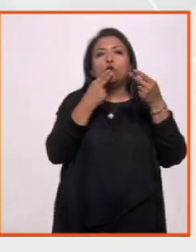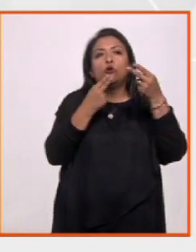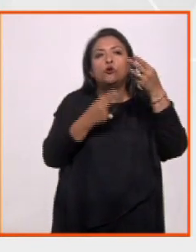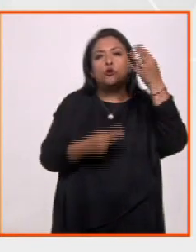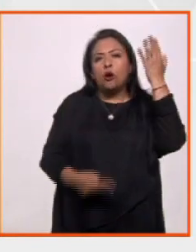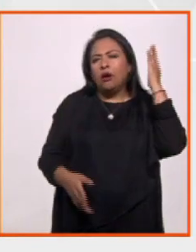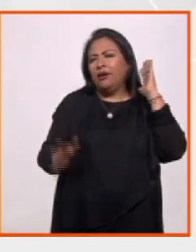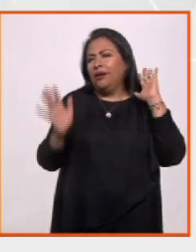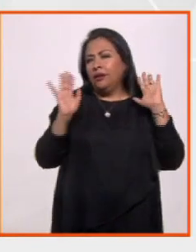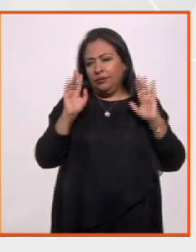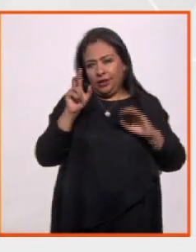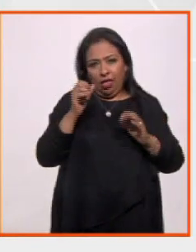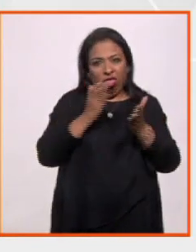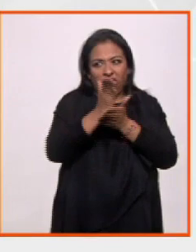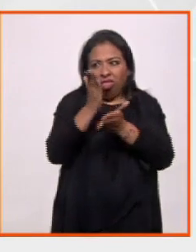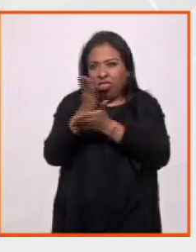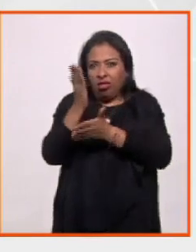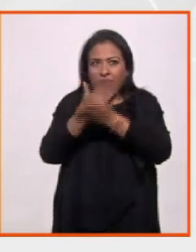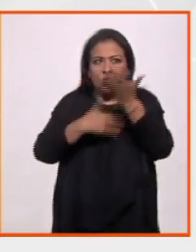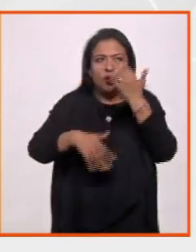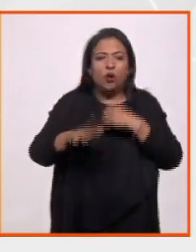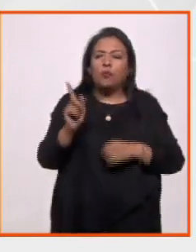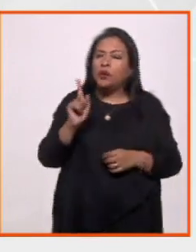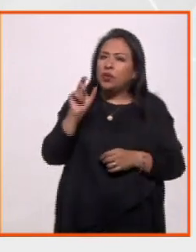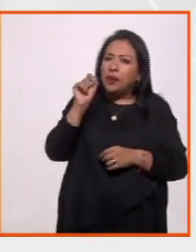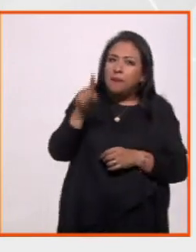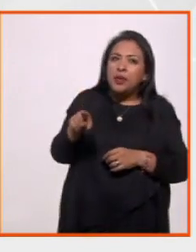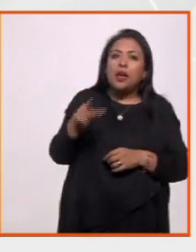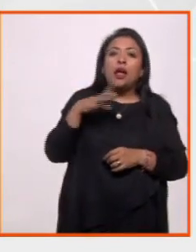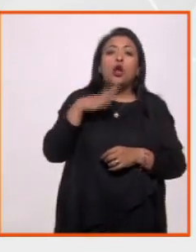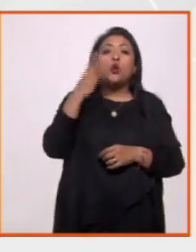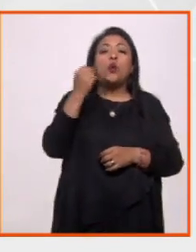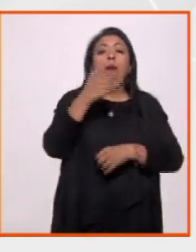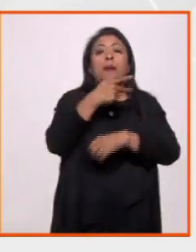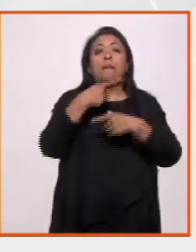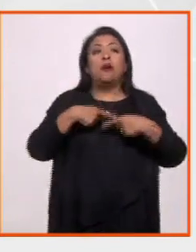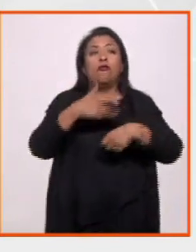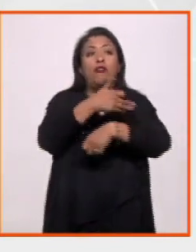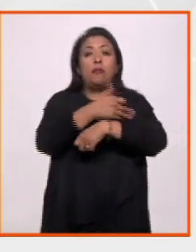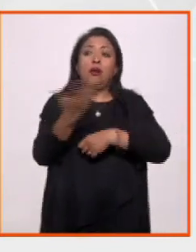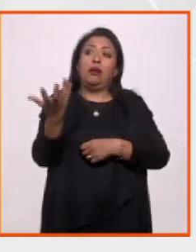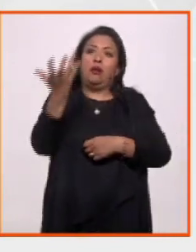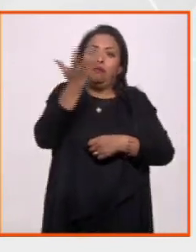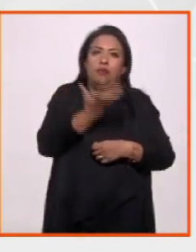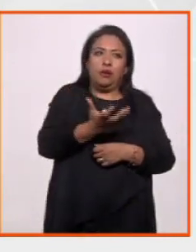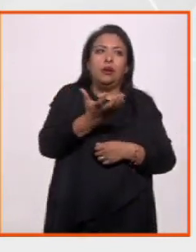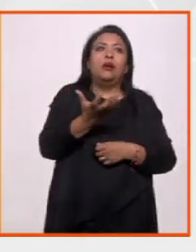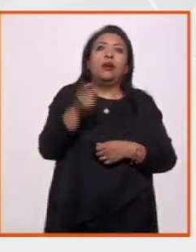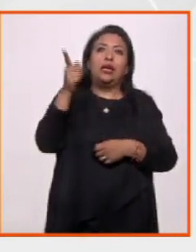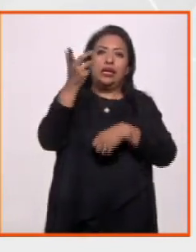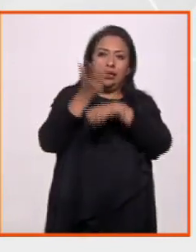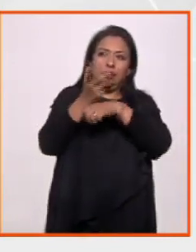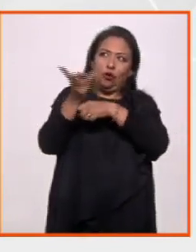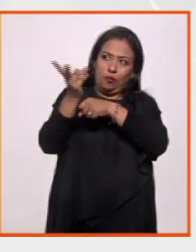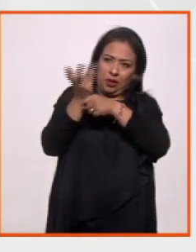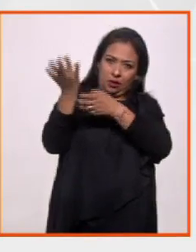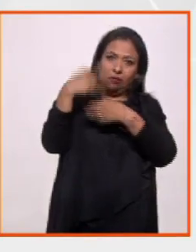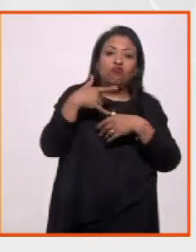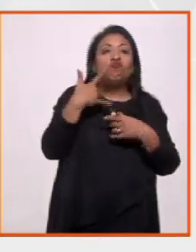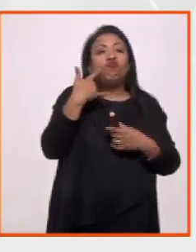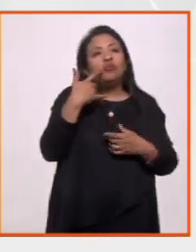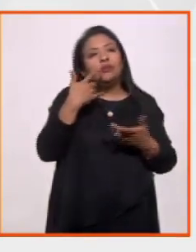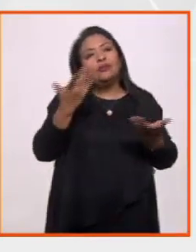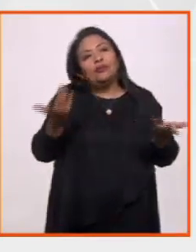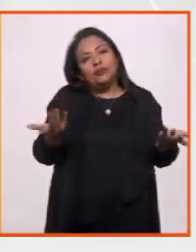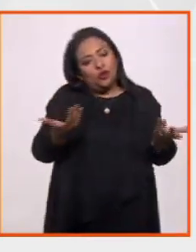es decir, sí está metido en todo. y además vienen nueve familiares míos, de Estados Unidos, a verlo, entonces,